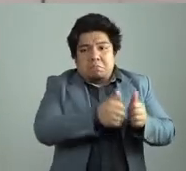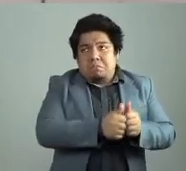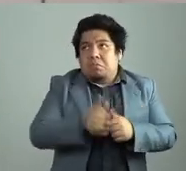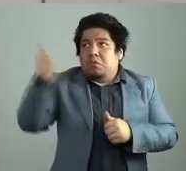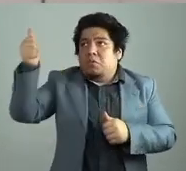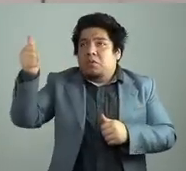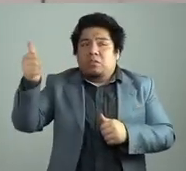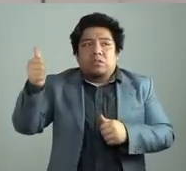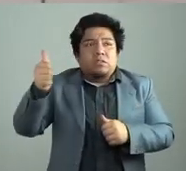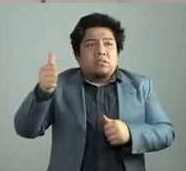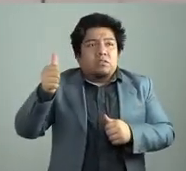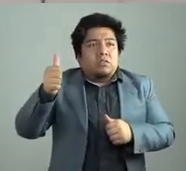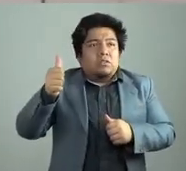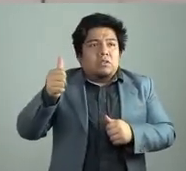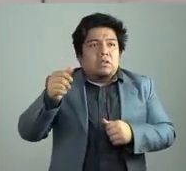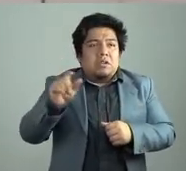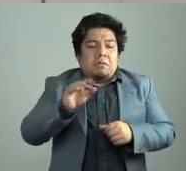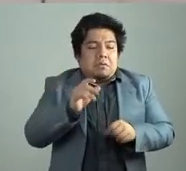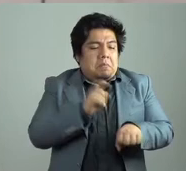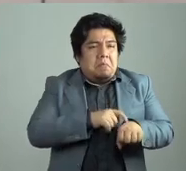pude volver, regresé.